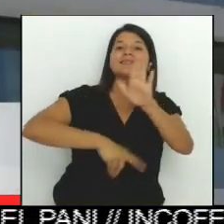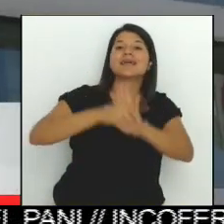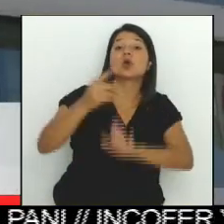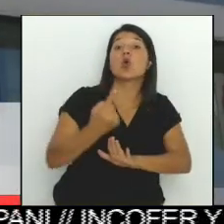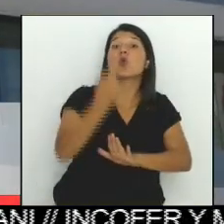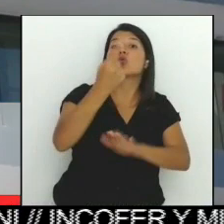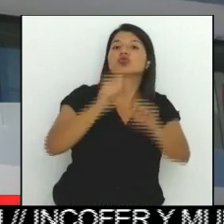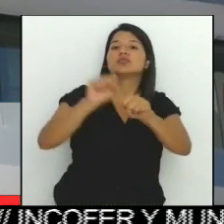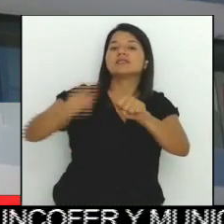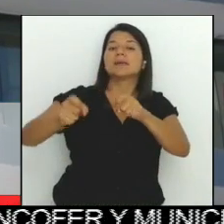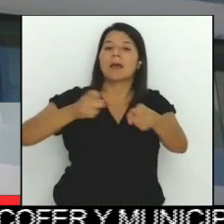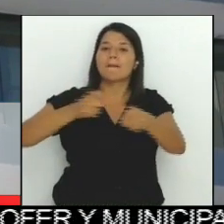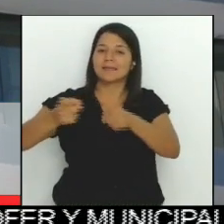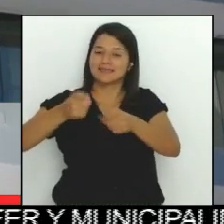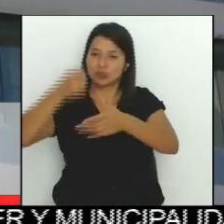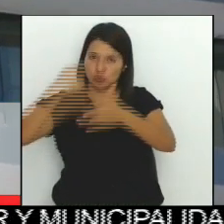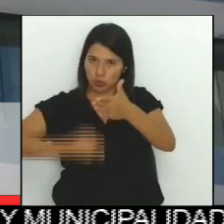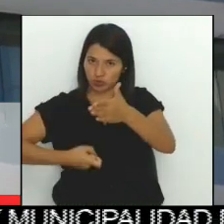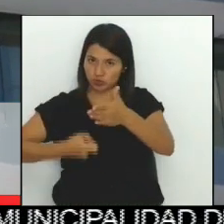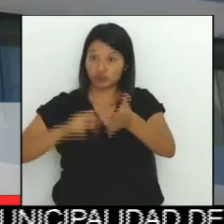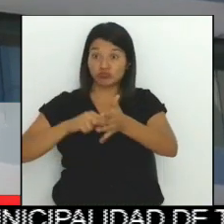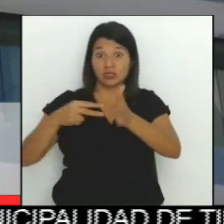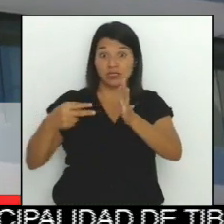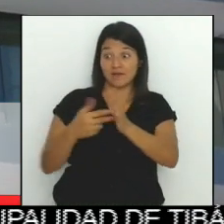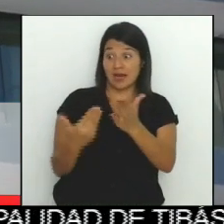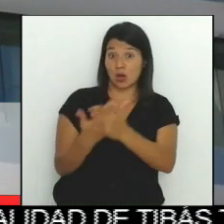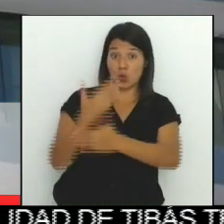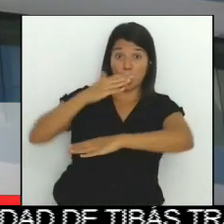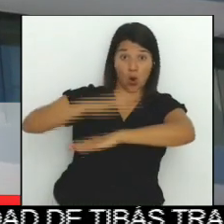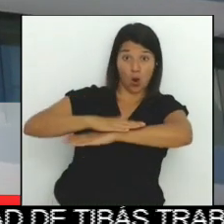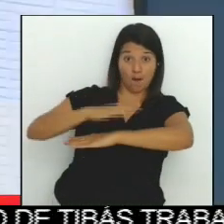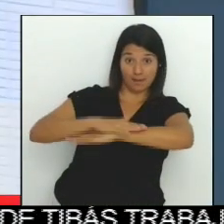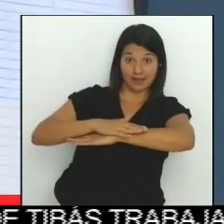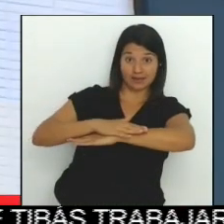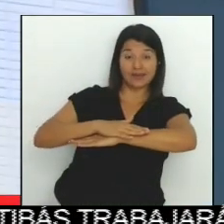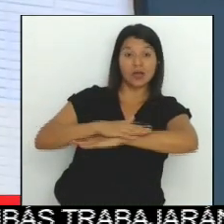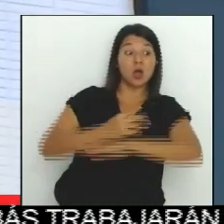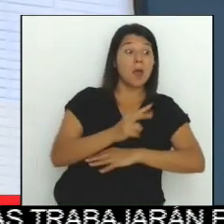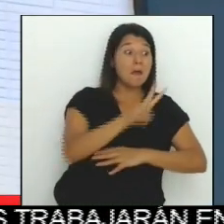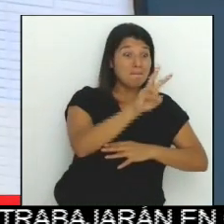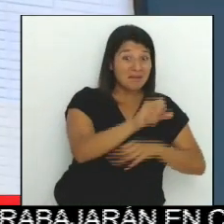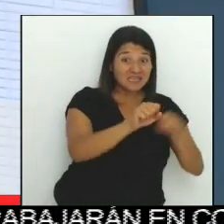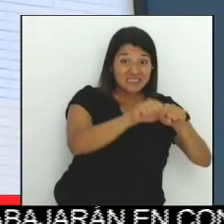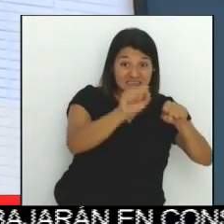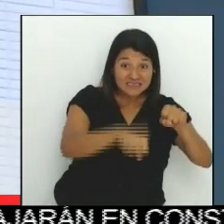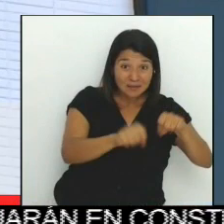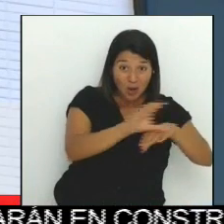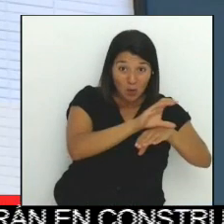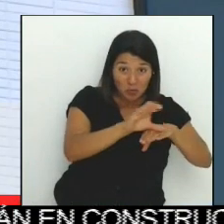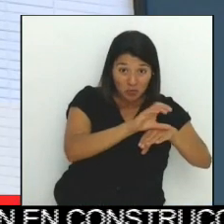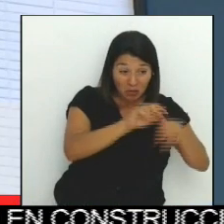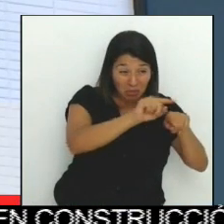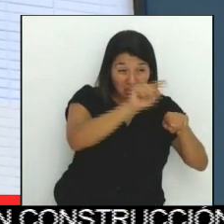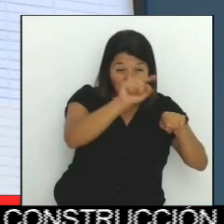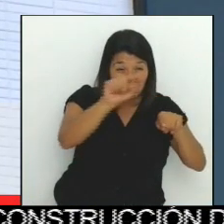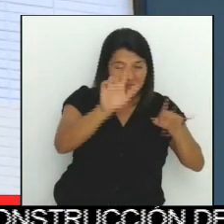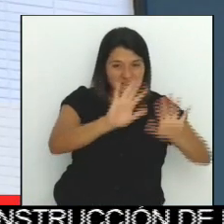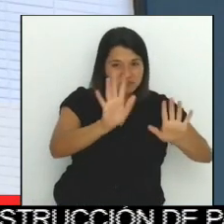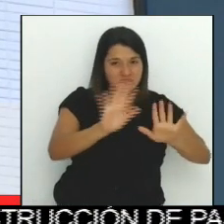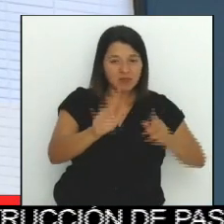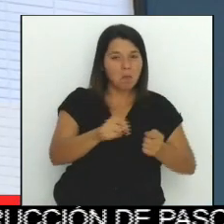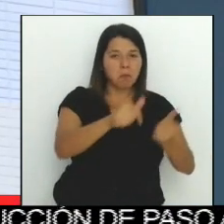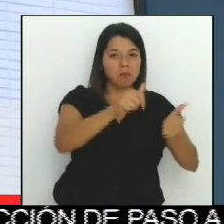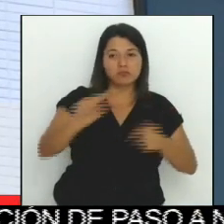trata de una nueva plataforma que fusionará 20 sistemas en uno solo y que permitirá al usuario tener un proceso más moderno,